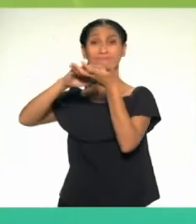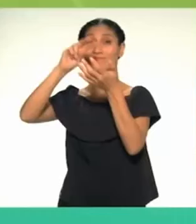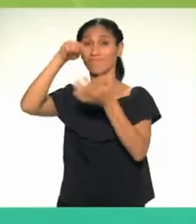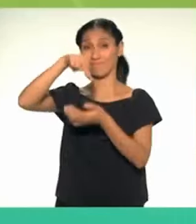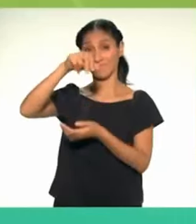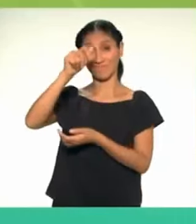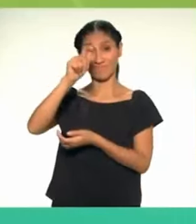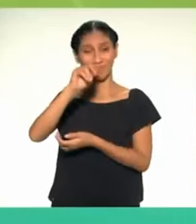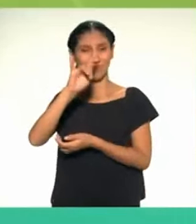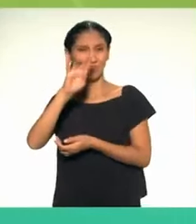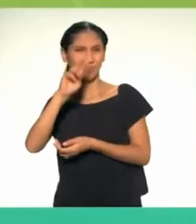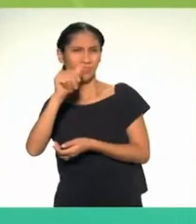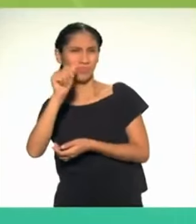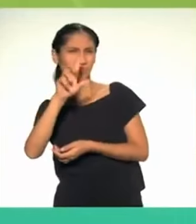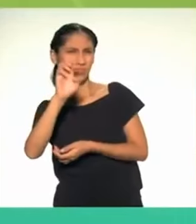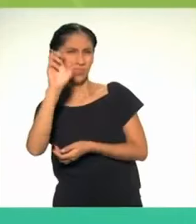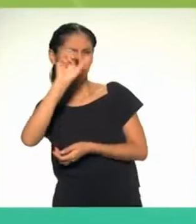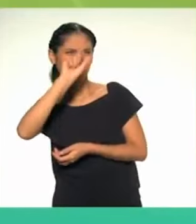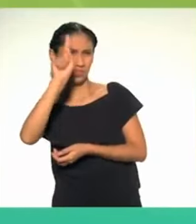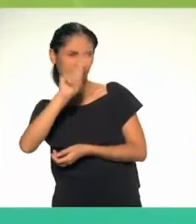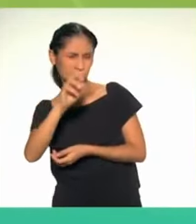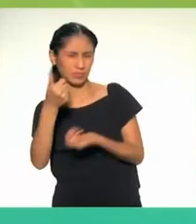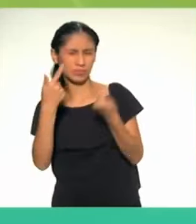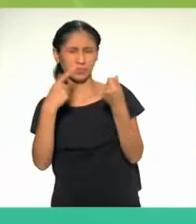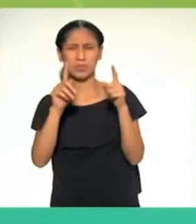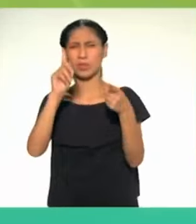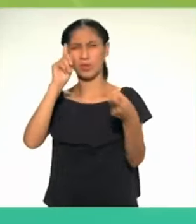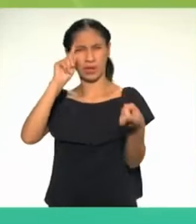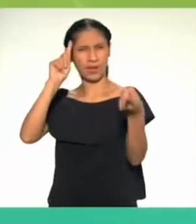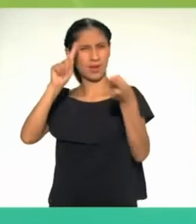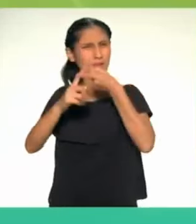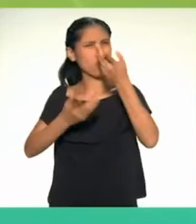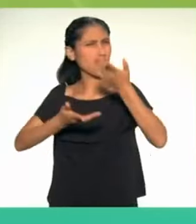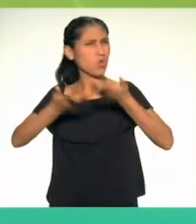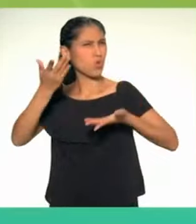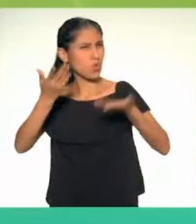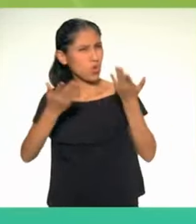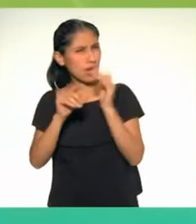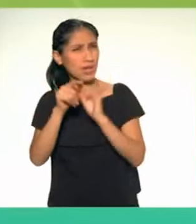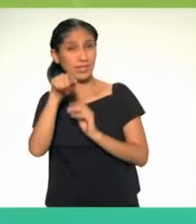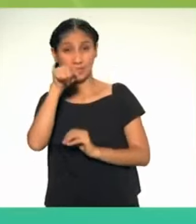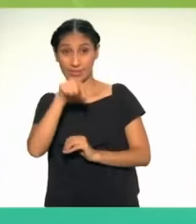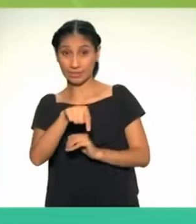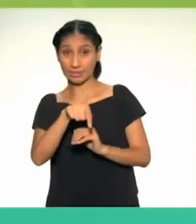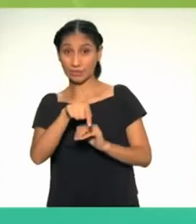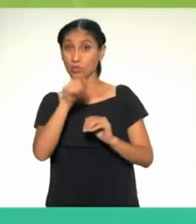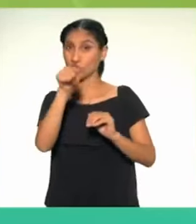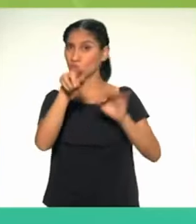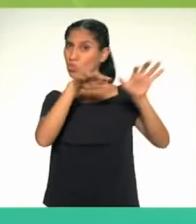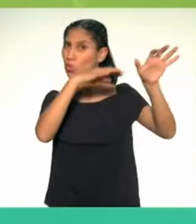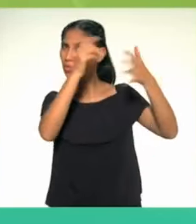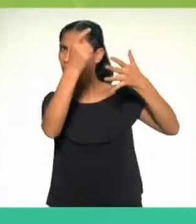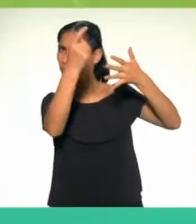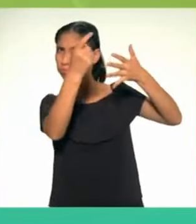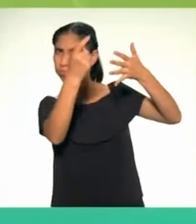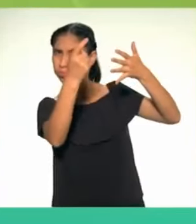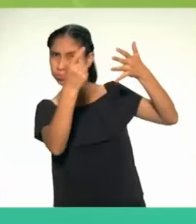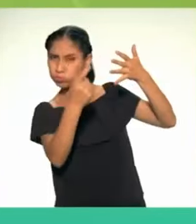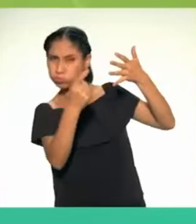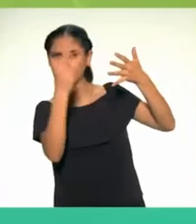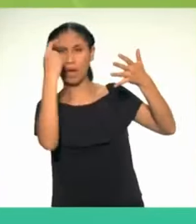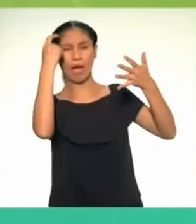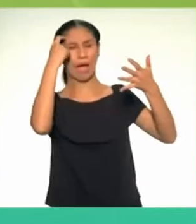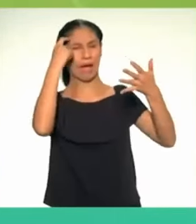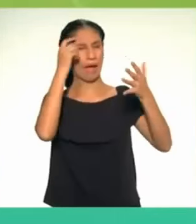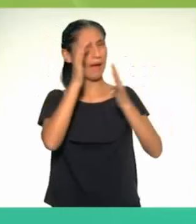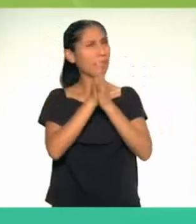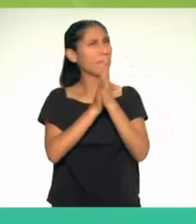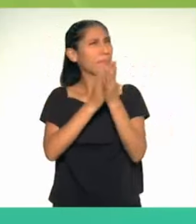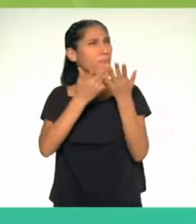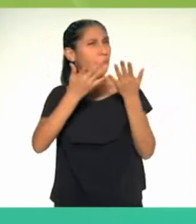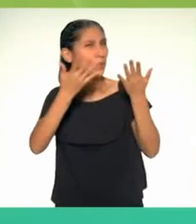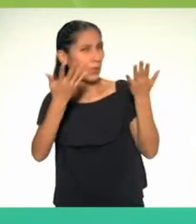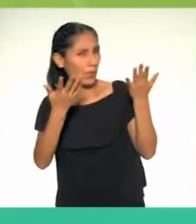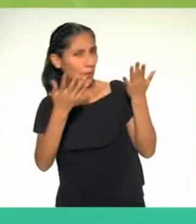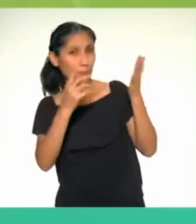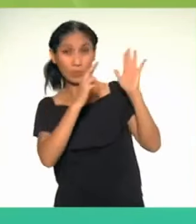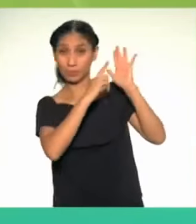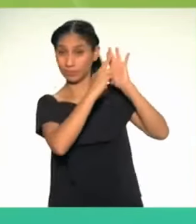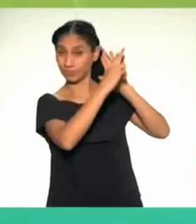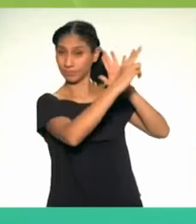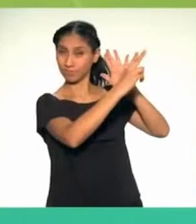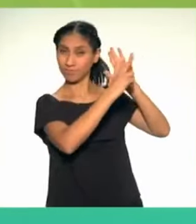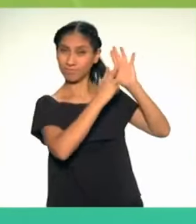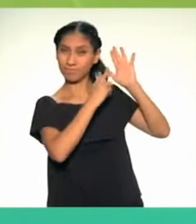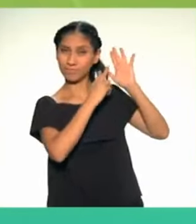El gran reto, eso sí, es que estas actividades se lleven a cabo sin deteriorar los hábitats ni fomentar la